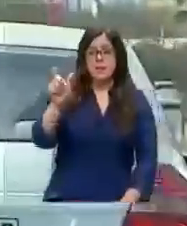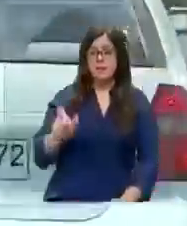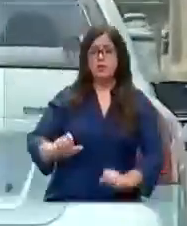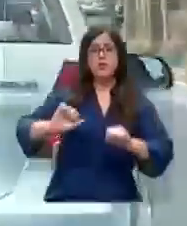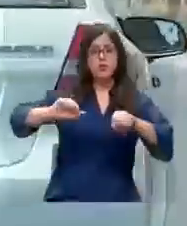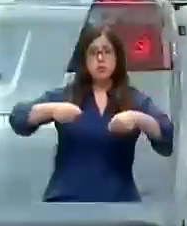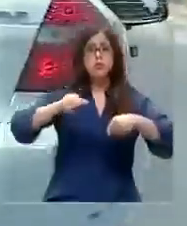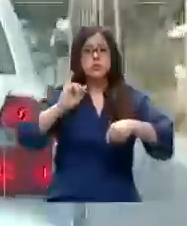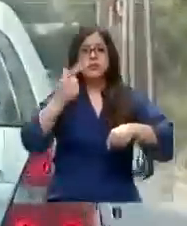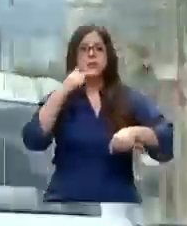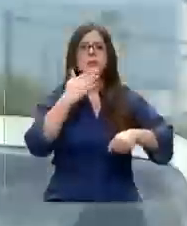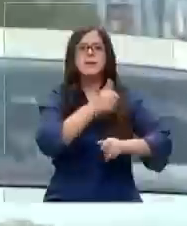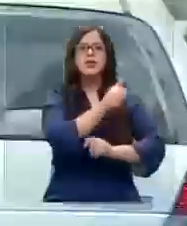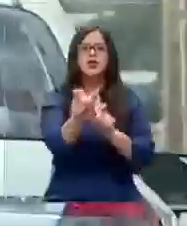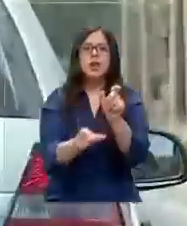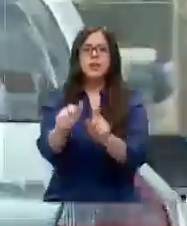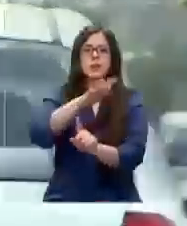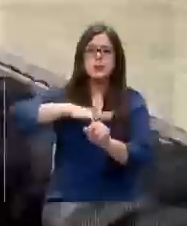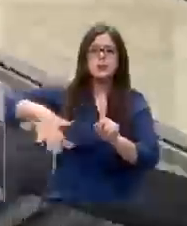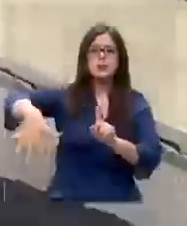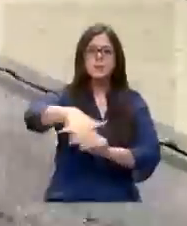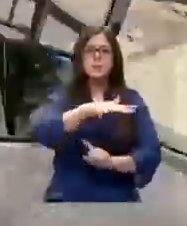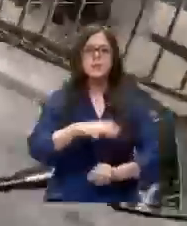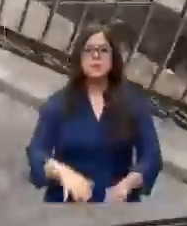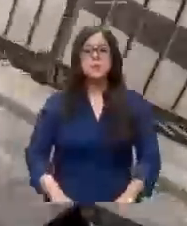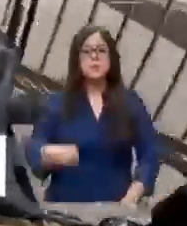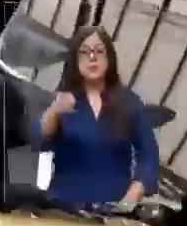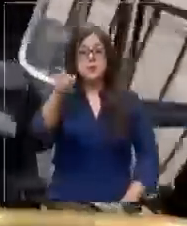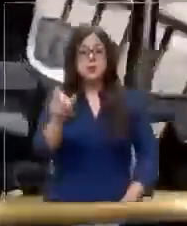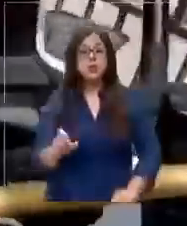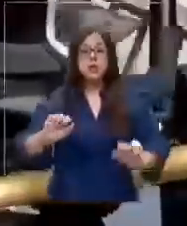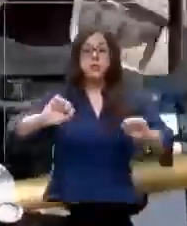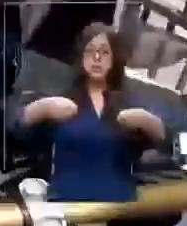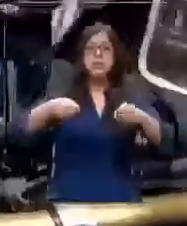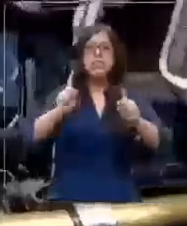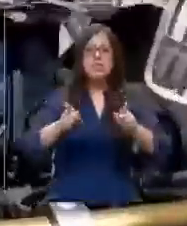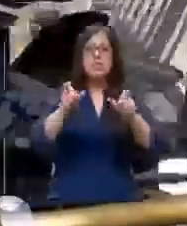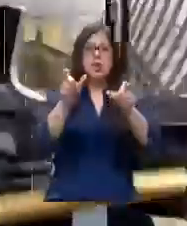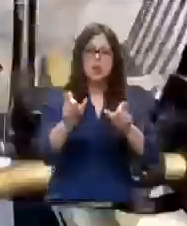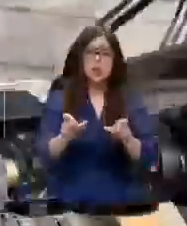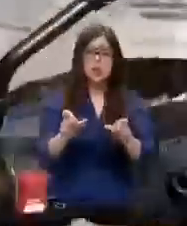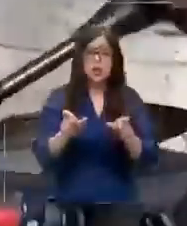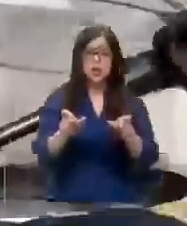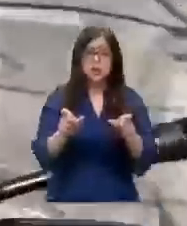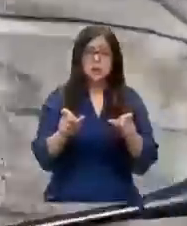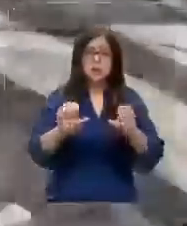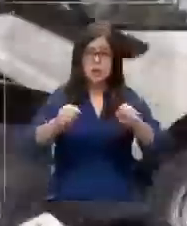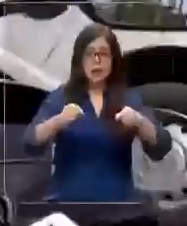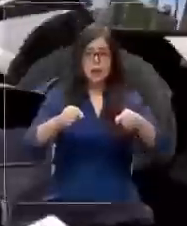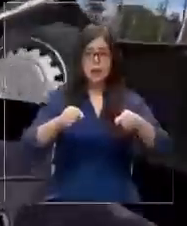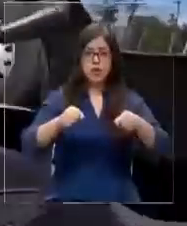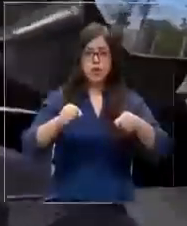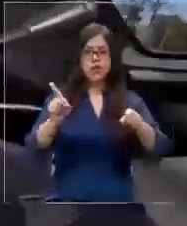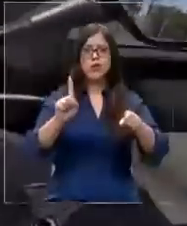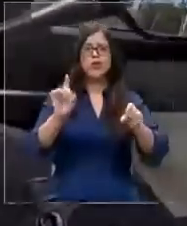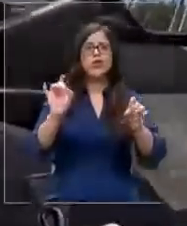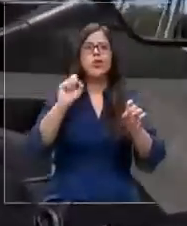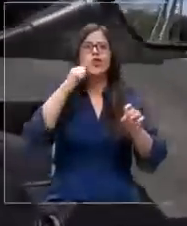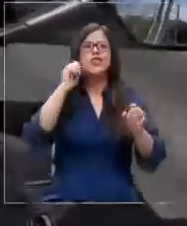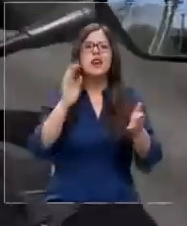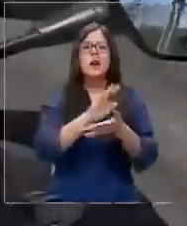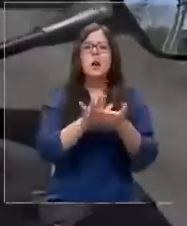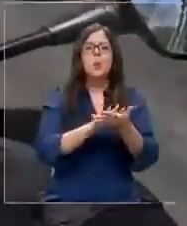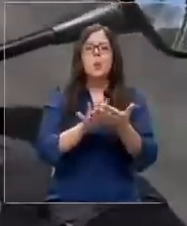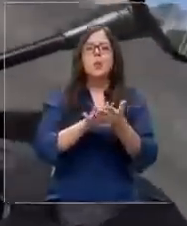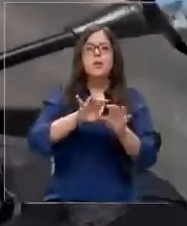motorista, sino que de todo su entorno. El conductor pueda tener un buen dominio arriba de la moto. No se eliminan los factores externos, que es,